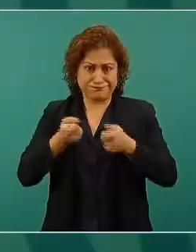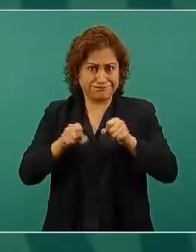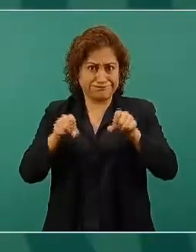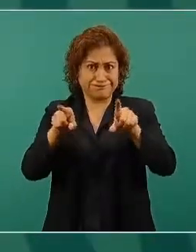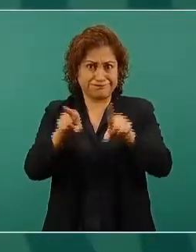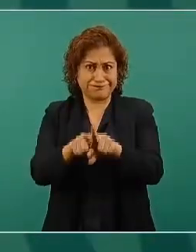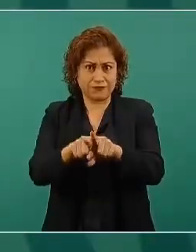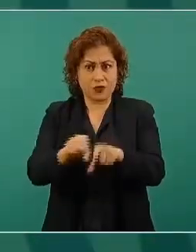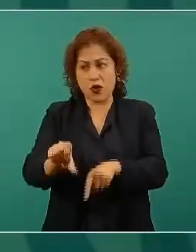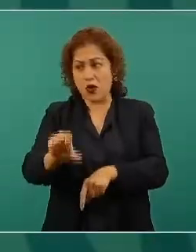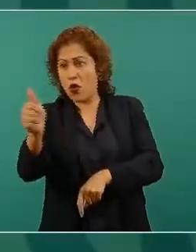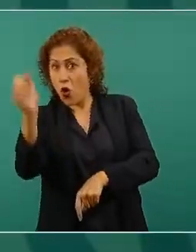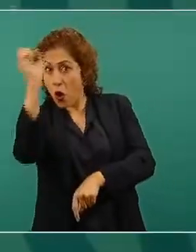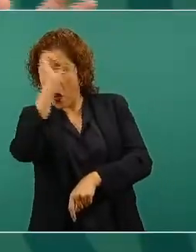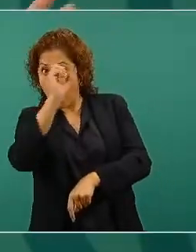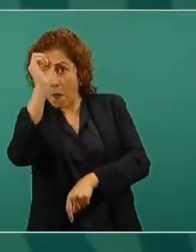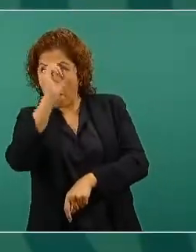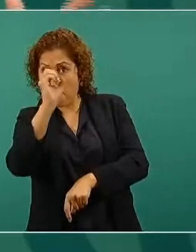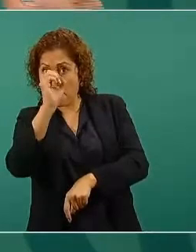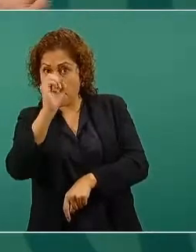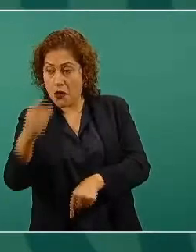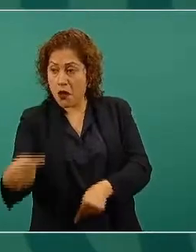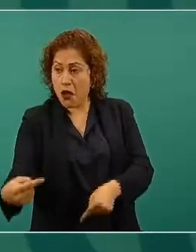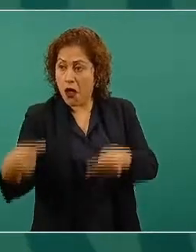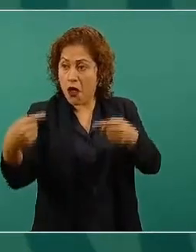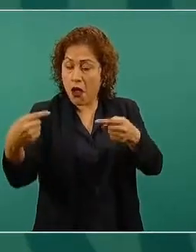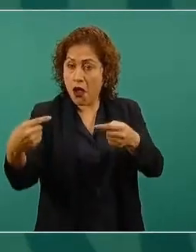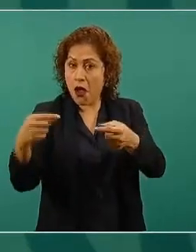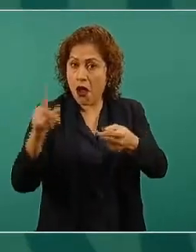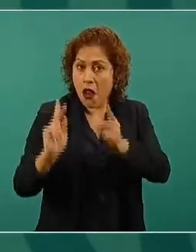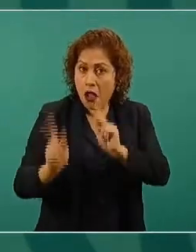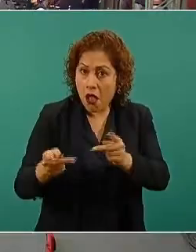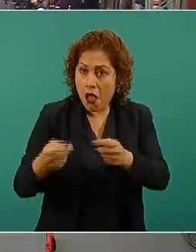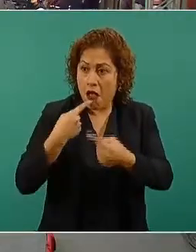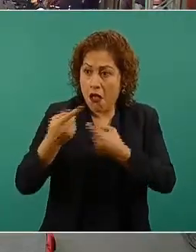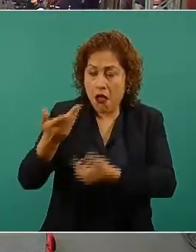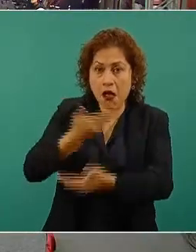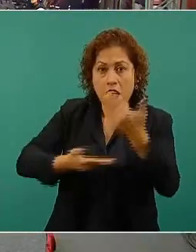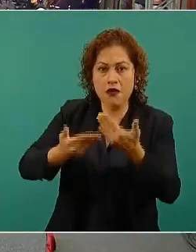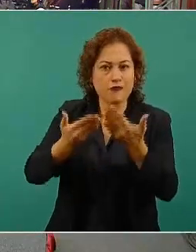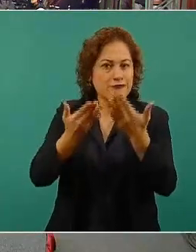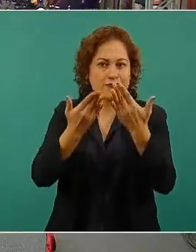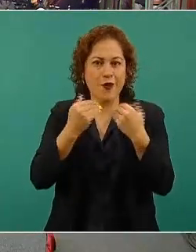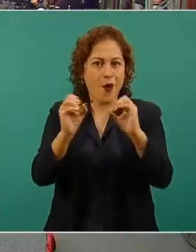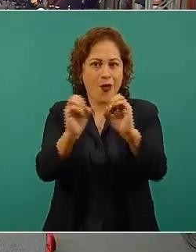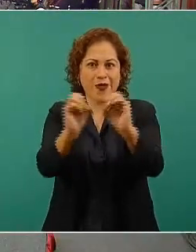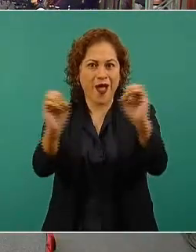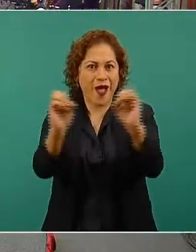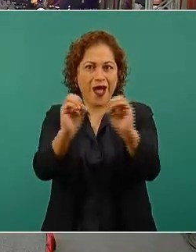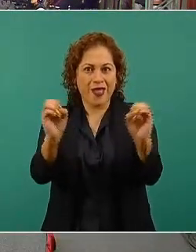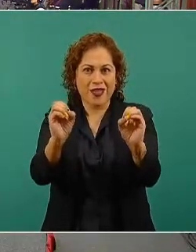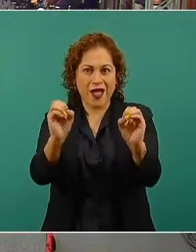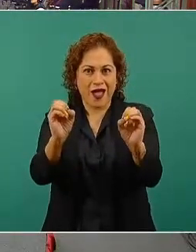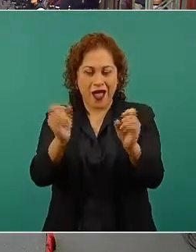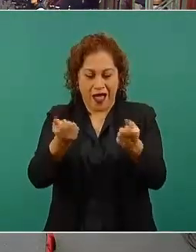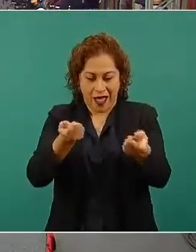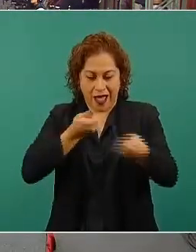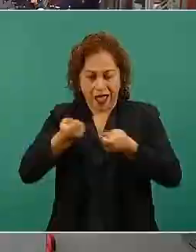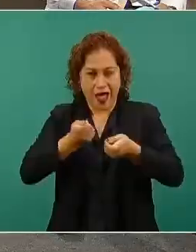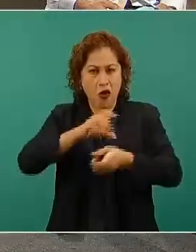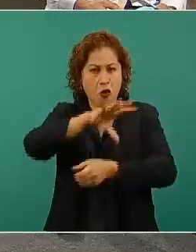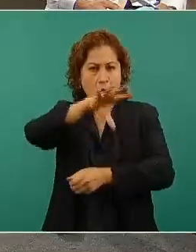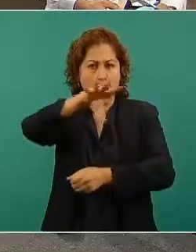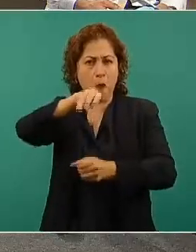opinión tenían el control casi absoluto de los medios de información ahora no es así afortunadamente